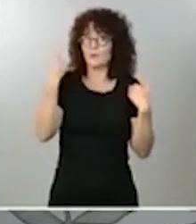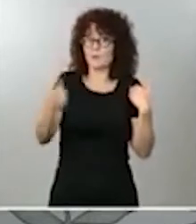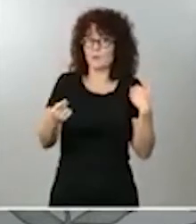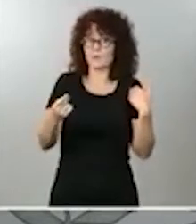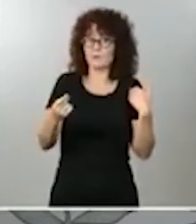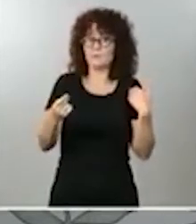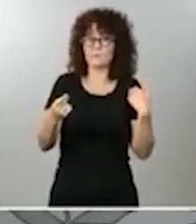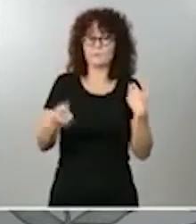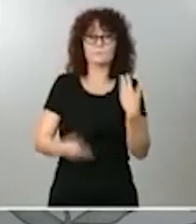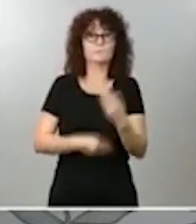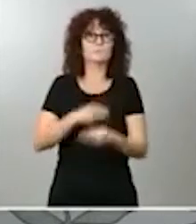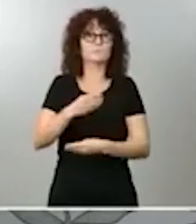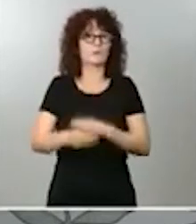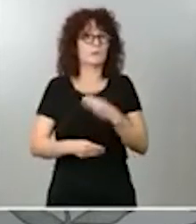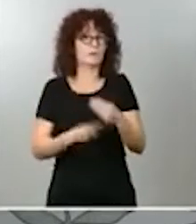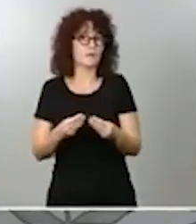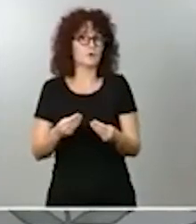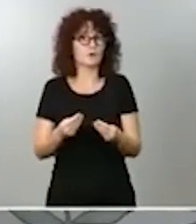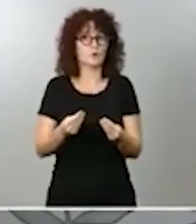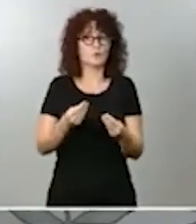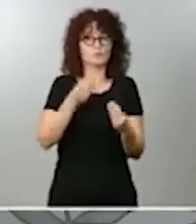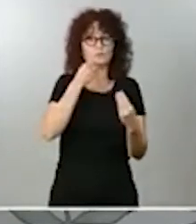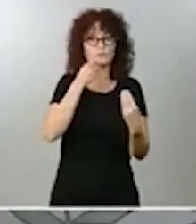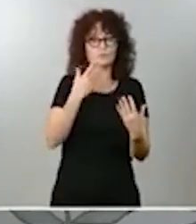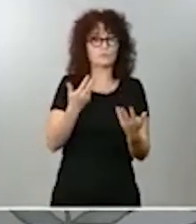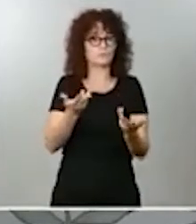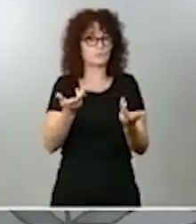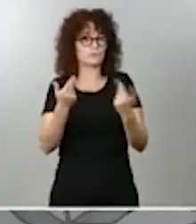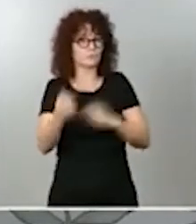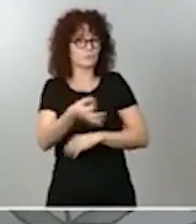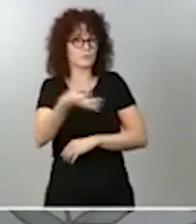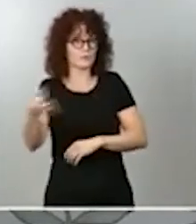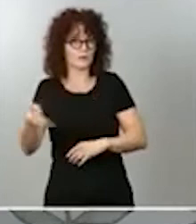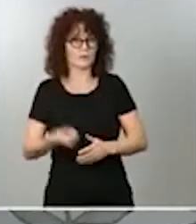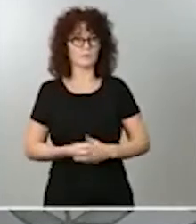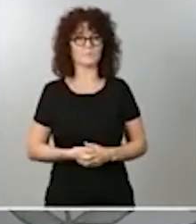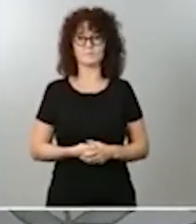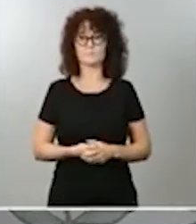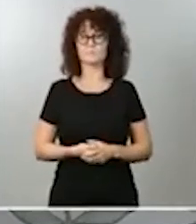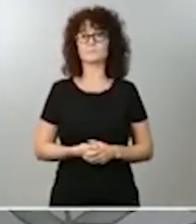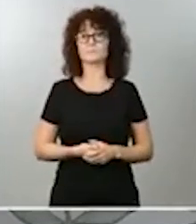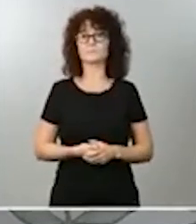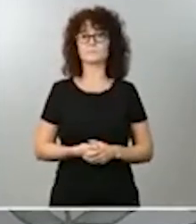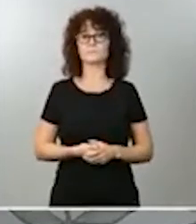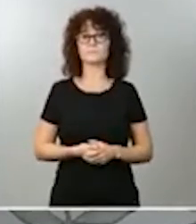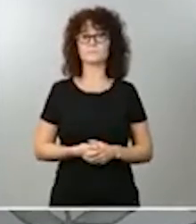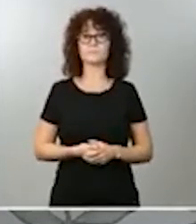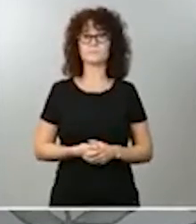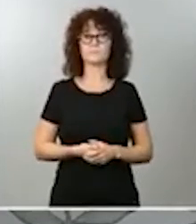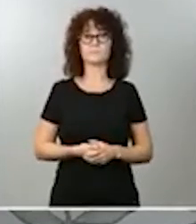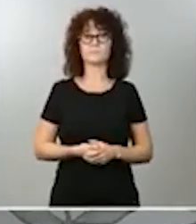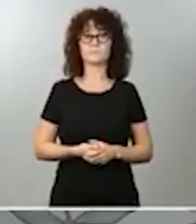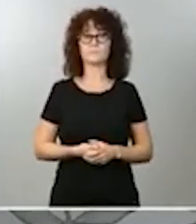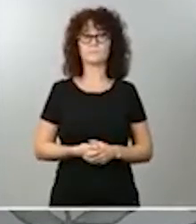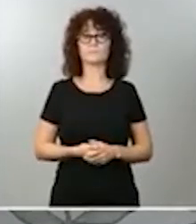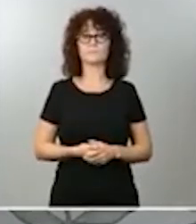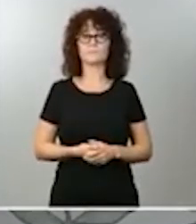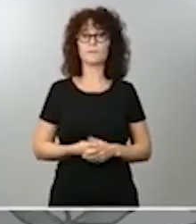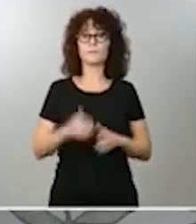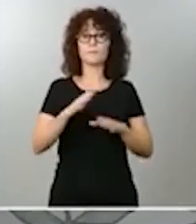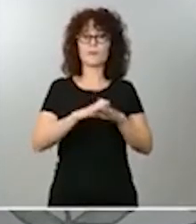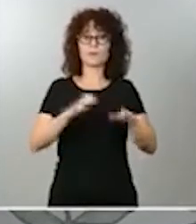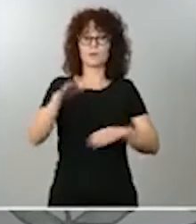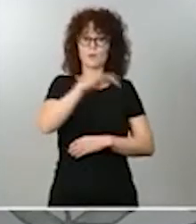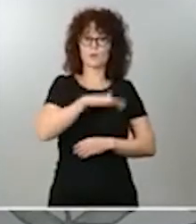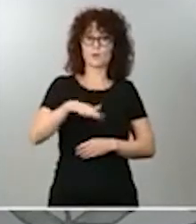agilidad y con bastante eficacia. La gran parte, excepto Madrid, de los territorios, están aplicando en algunos